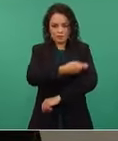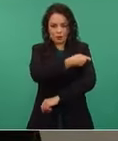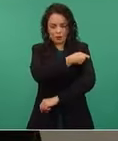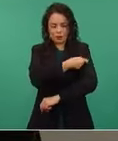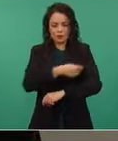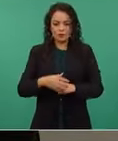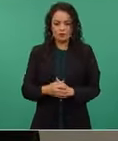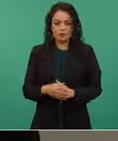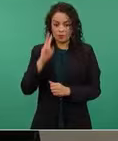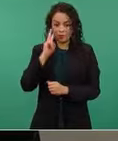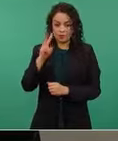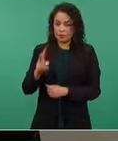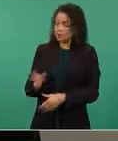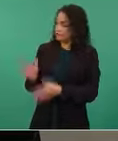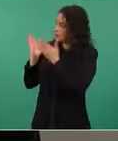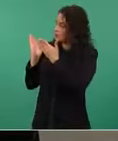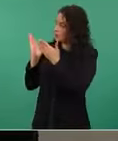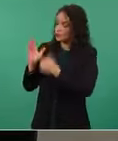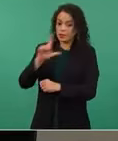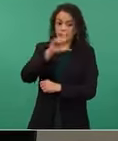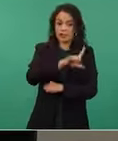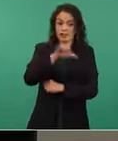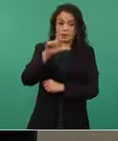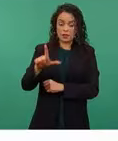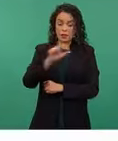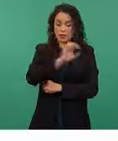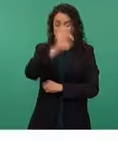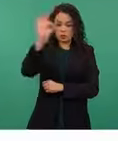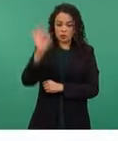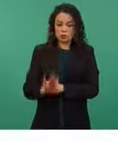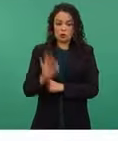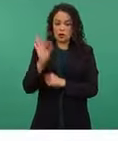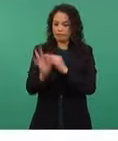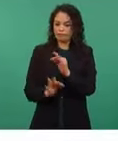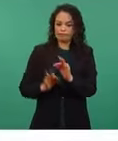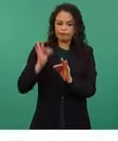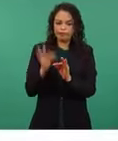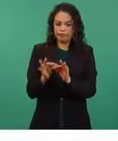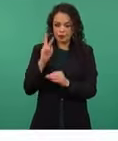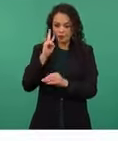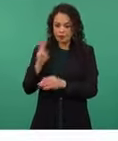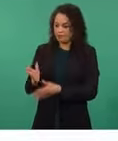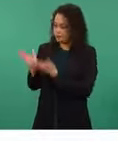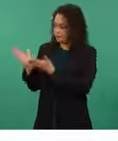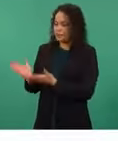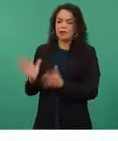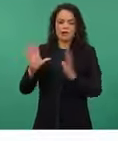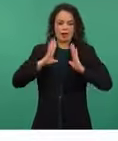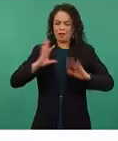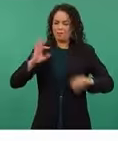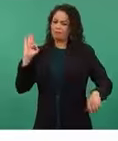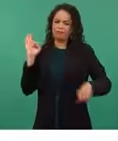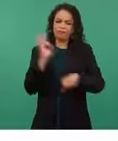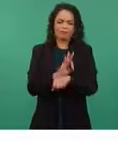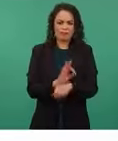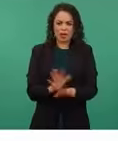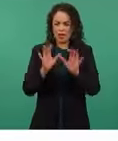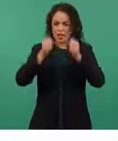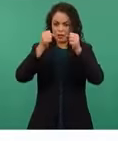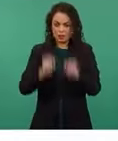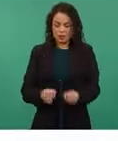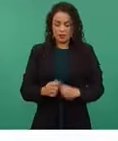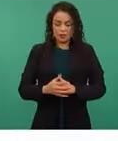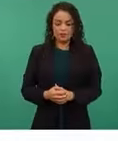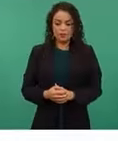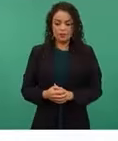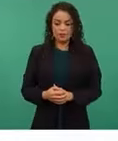aquí, 77 por ciento ya con el esquema completo, ya totalmente protegidas. Y esto en términos